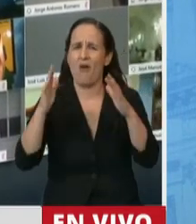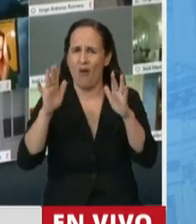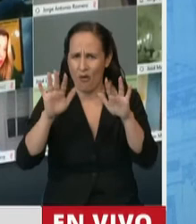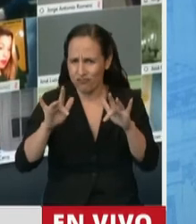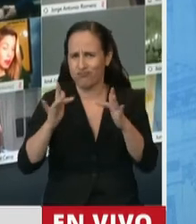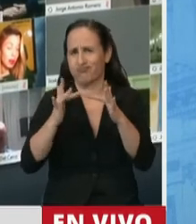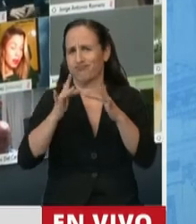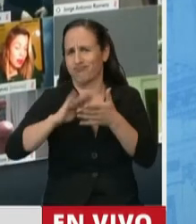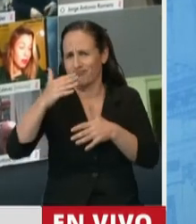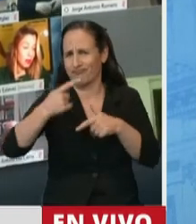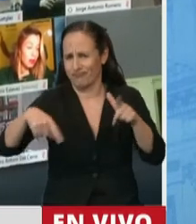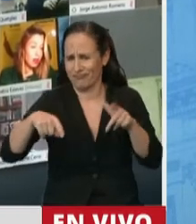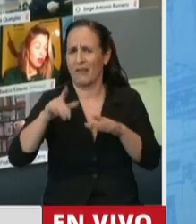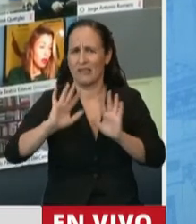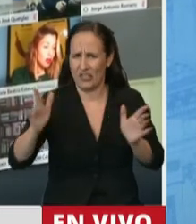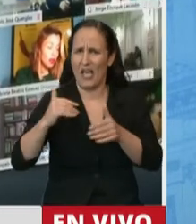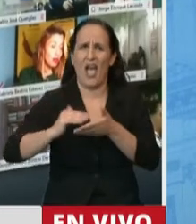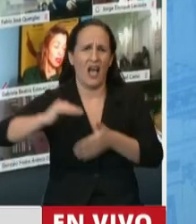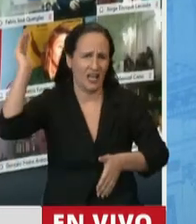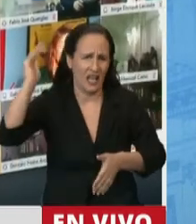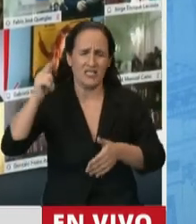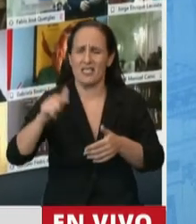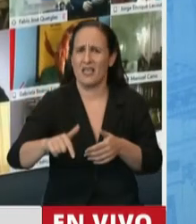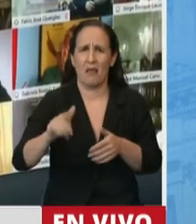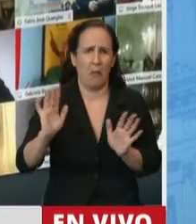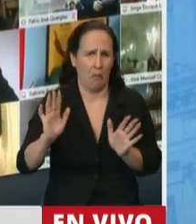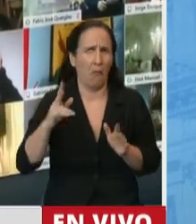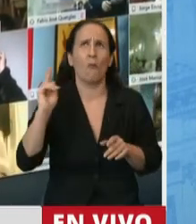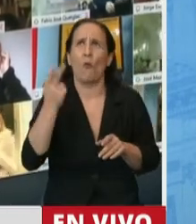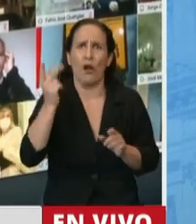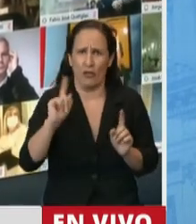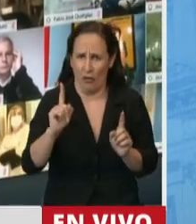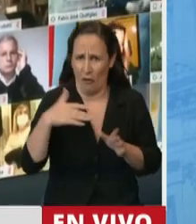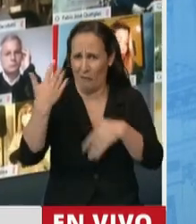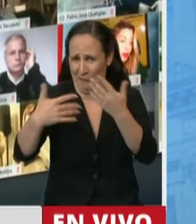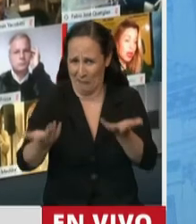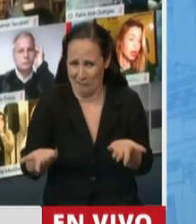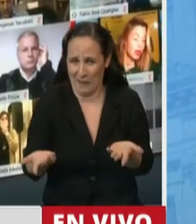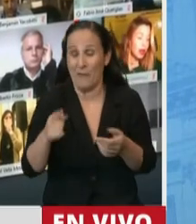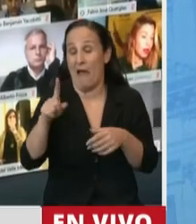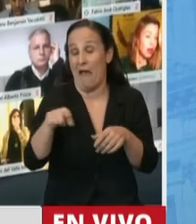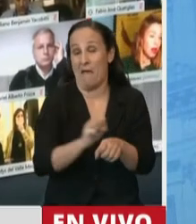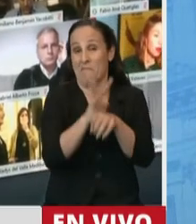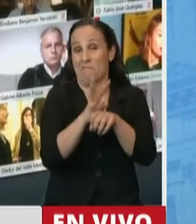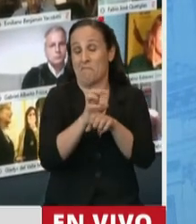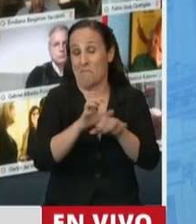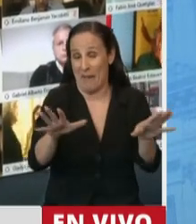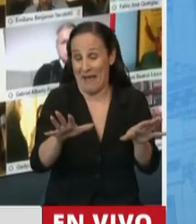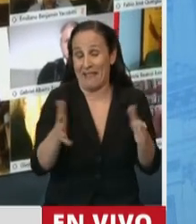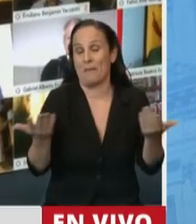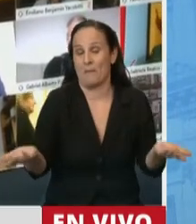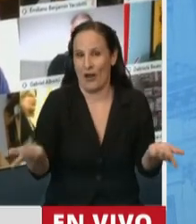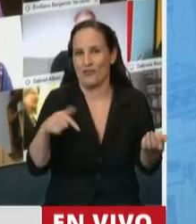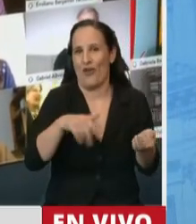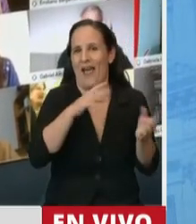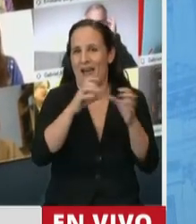ascendimos y progresamos y no nos hemos muerto y hemos estado todo bien. La pandemia puso este tema y lo celebro en ese sentido